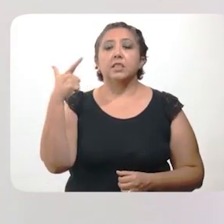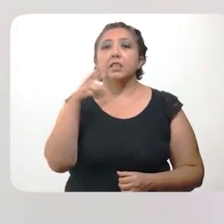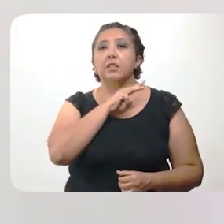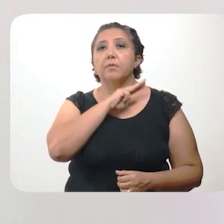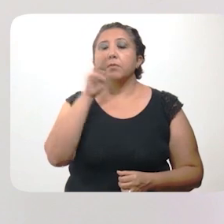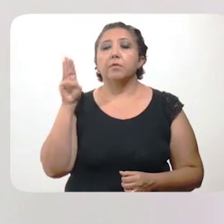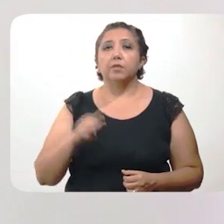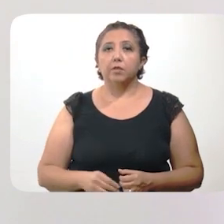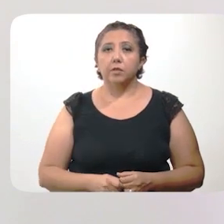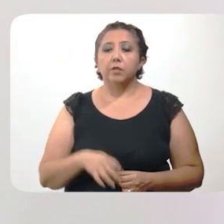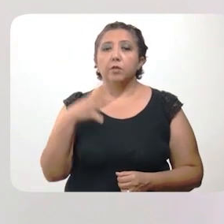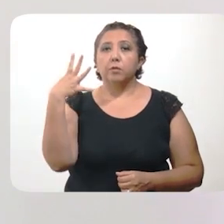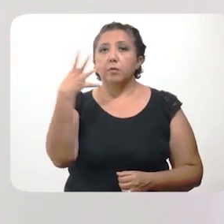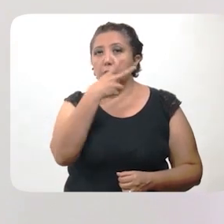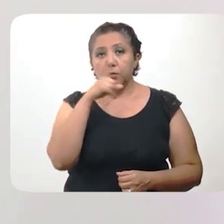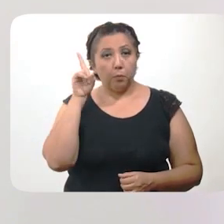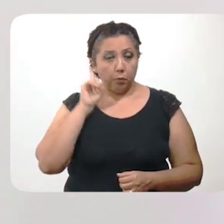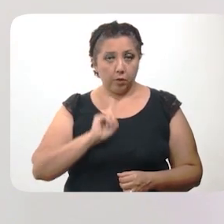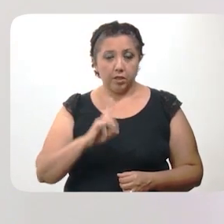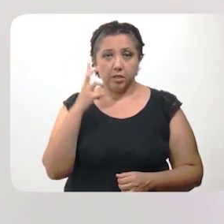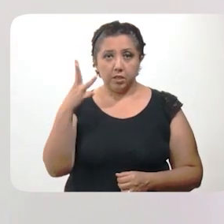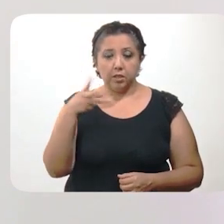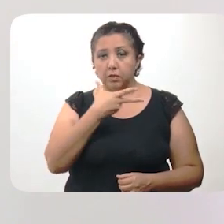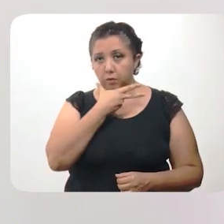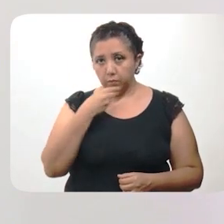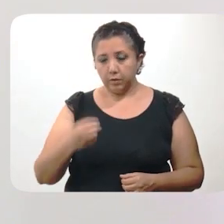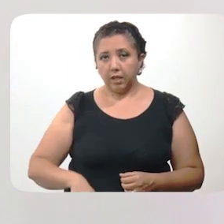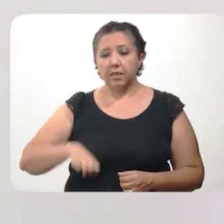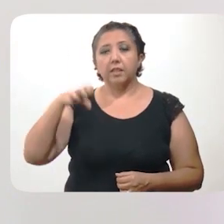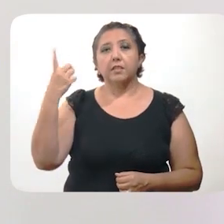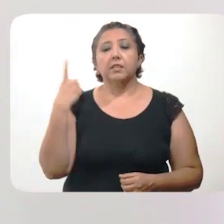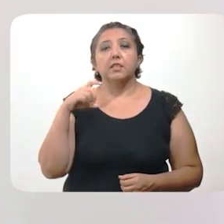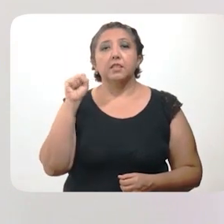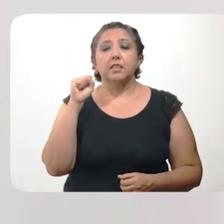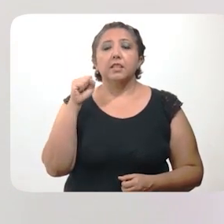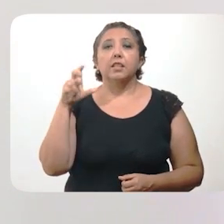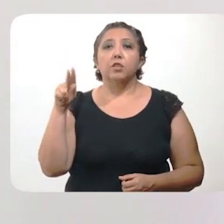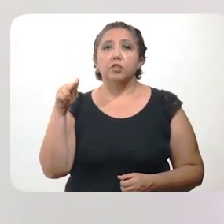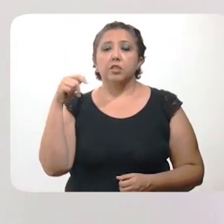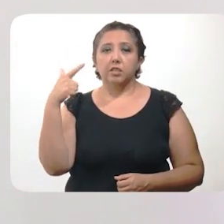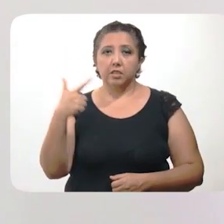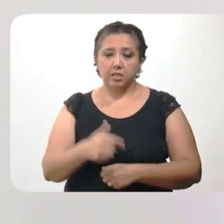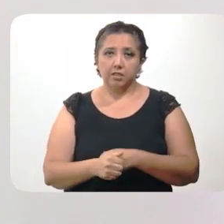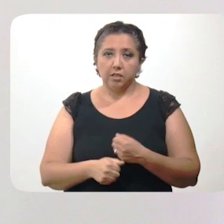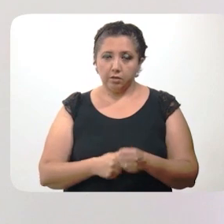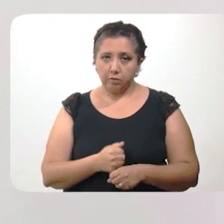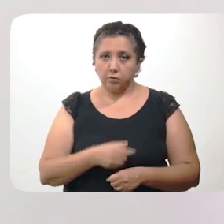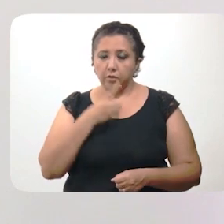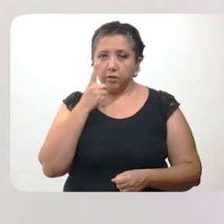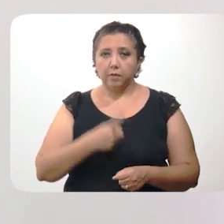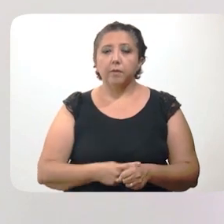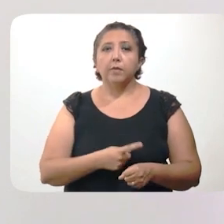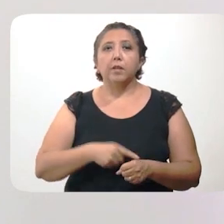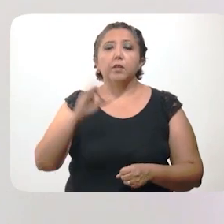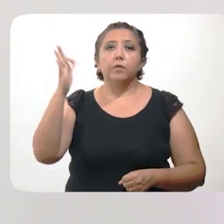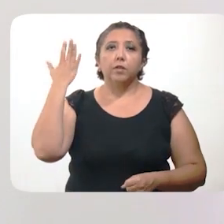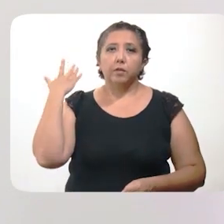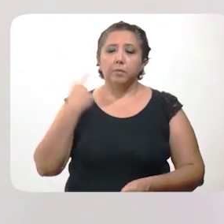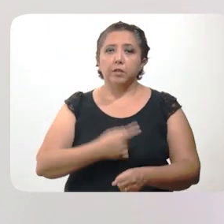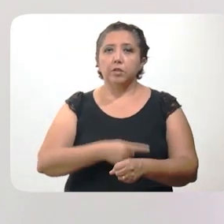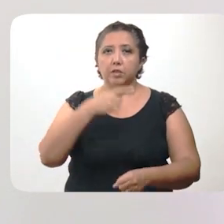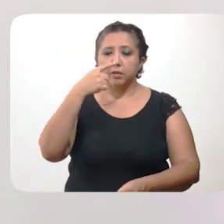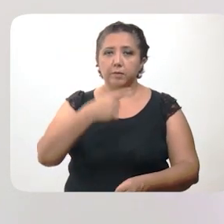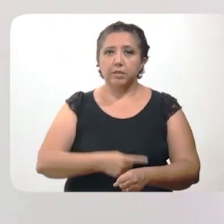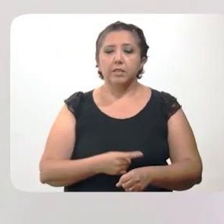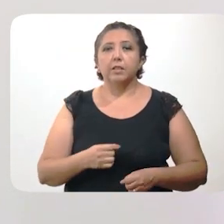siete fallecimientos. Son cuatro mujeres y tres hombres, de un rango de edad de 60 a 86 años. Sus principales enfermedades